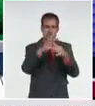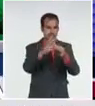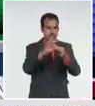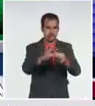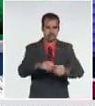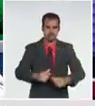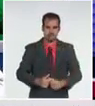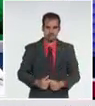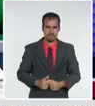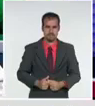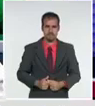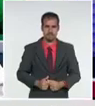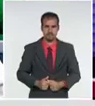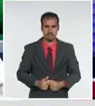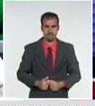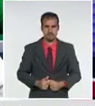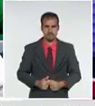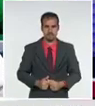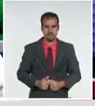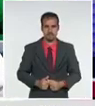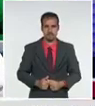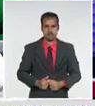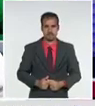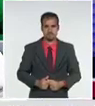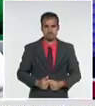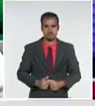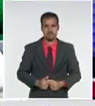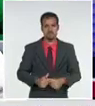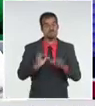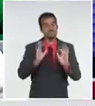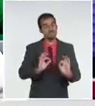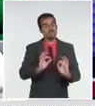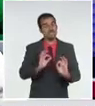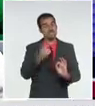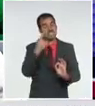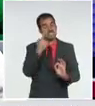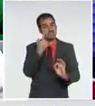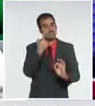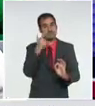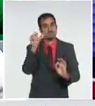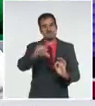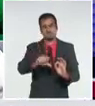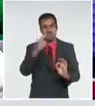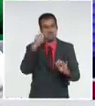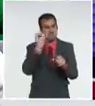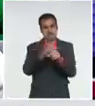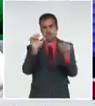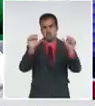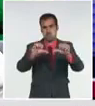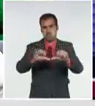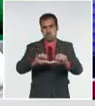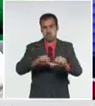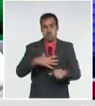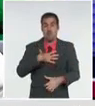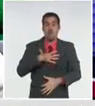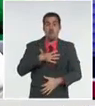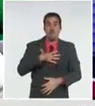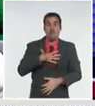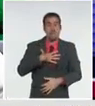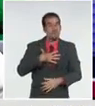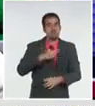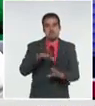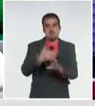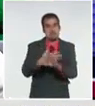lamentablemente también hace una bradicardia extrema de forma súbita, seguida de una parada cardíaca en